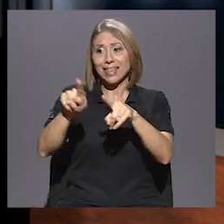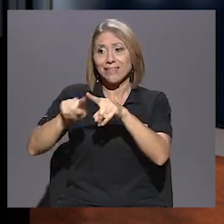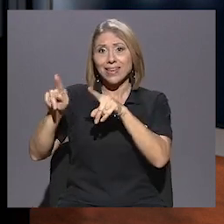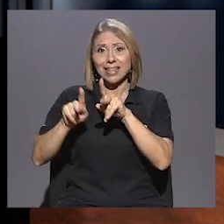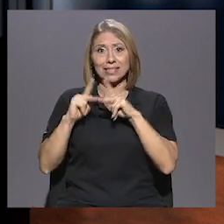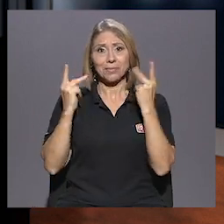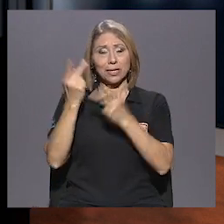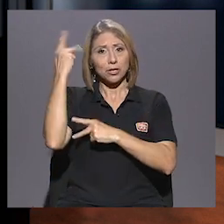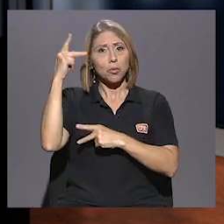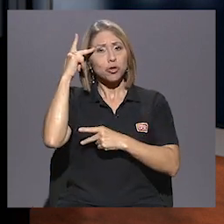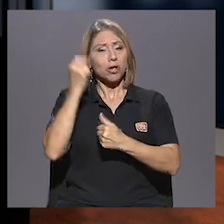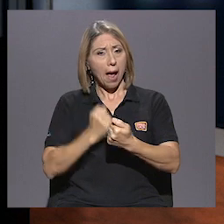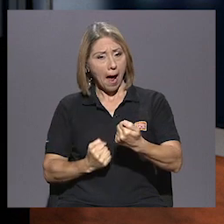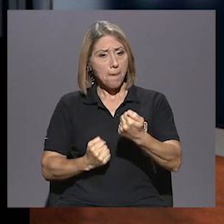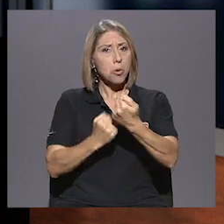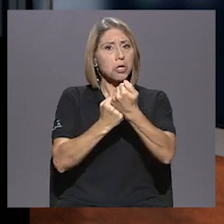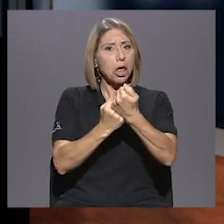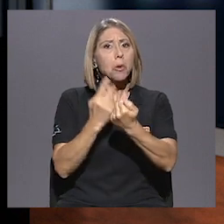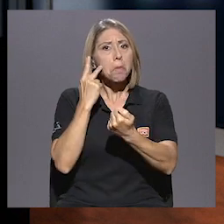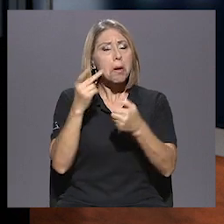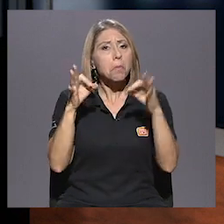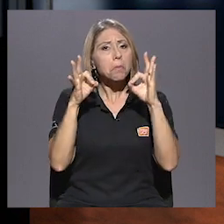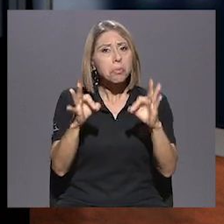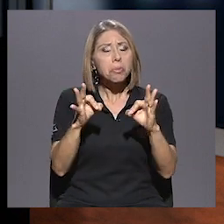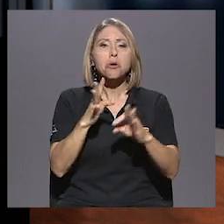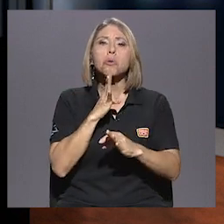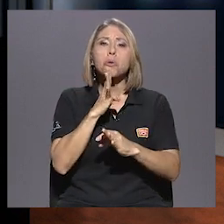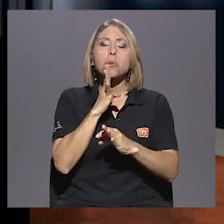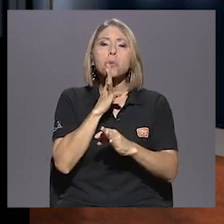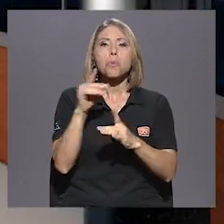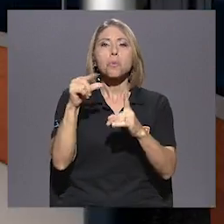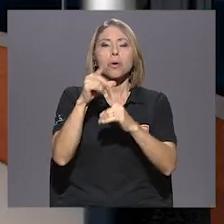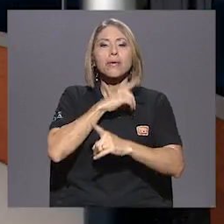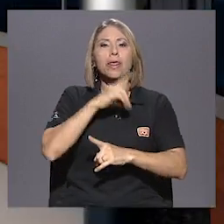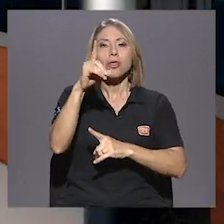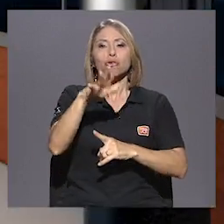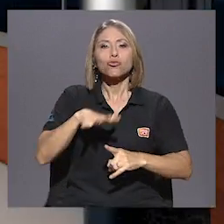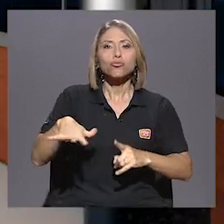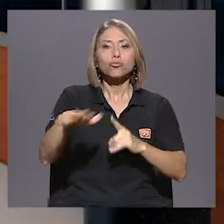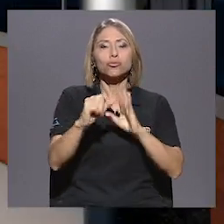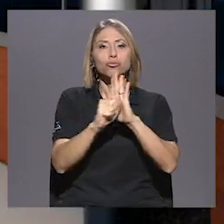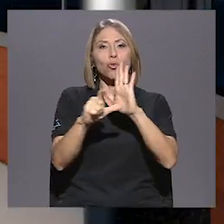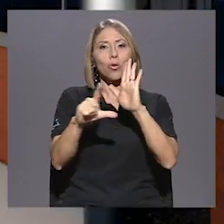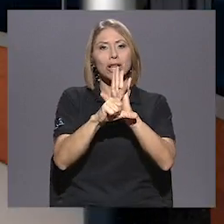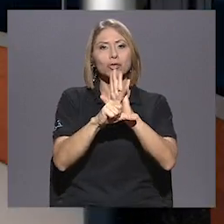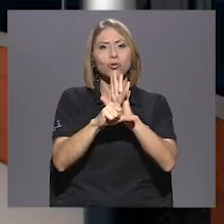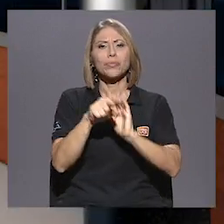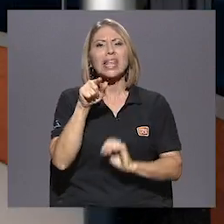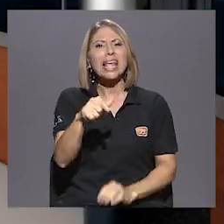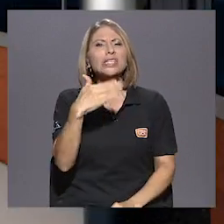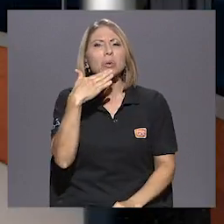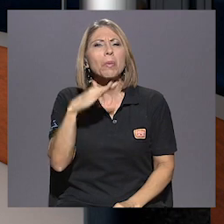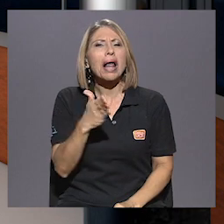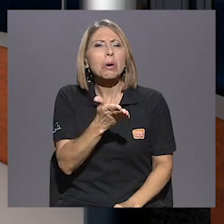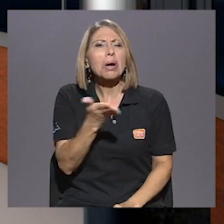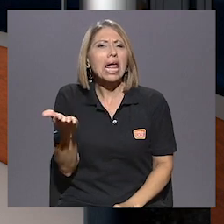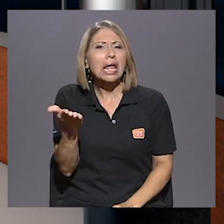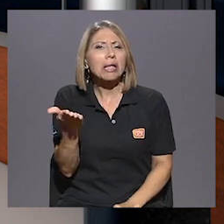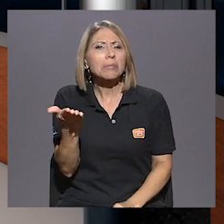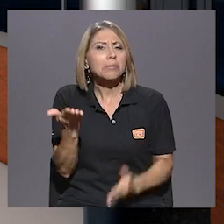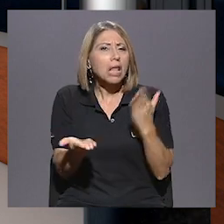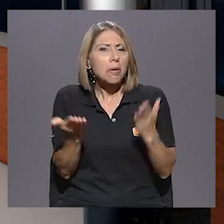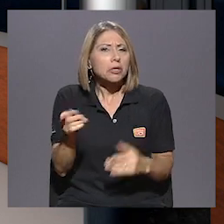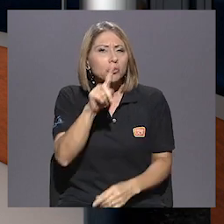y ven con buenos ojos la evangelización del Congreso. ¿Y qué tiene eso de malo? Se preguntará usted.